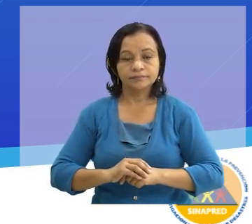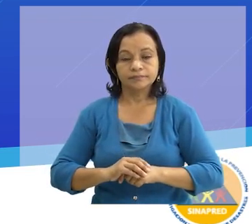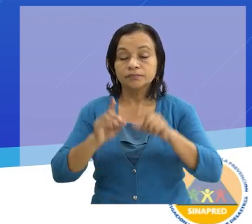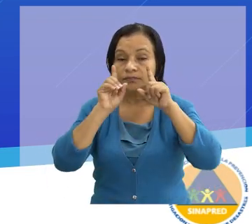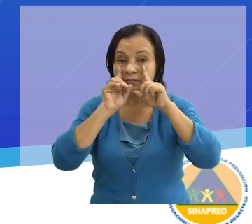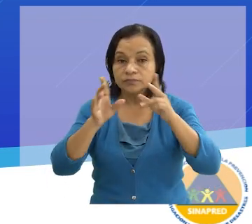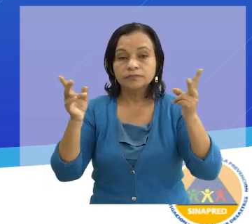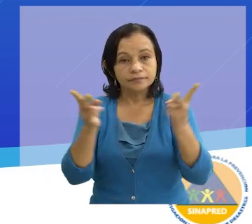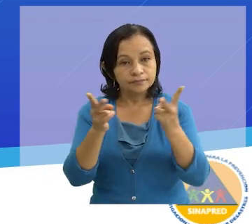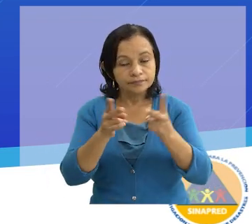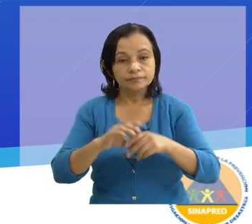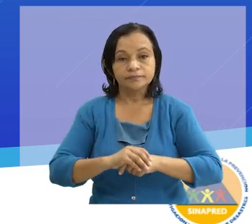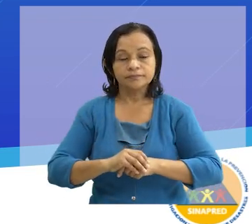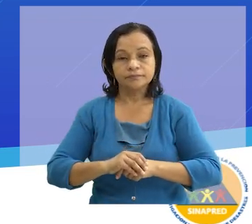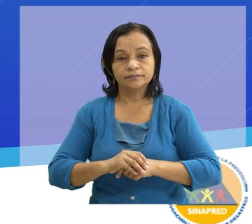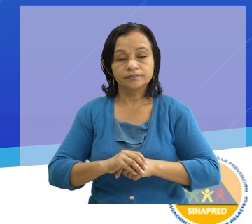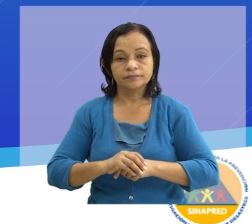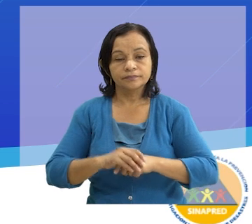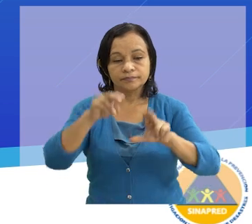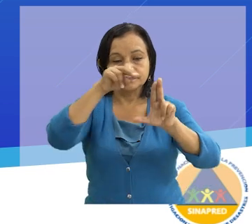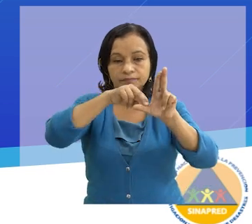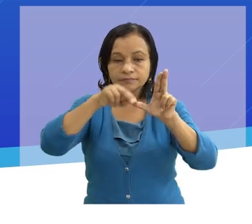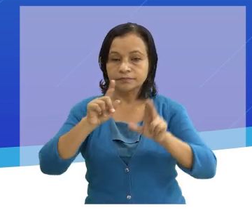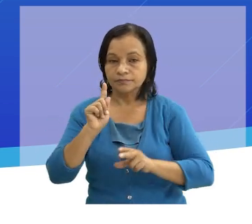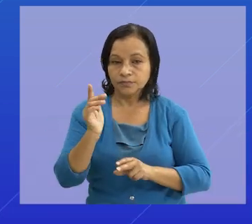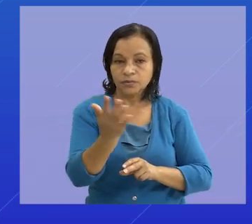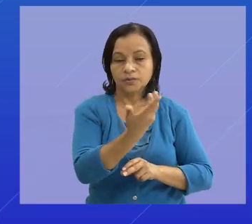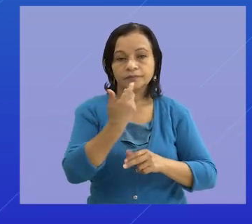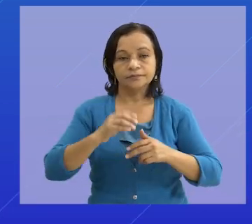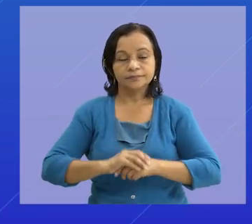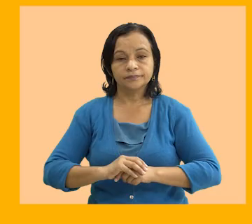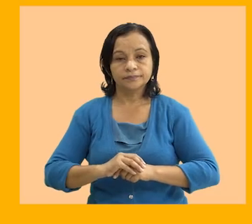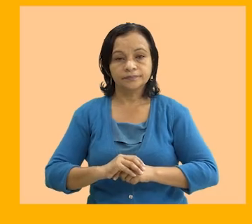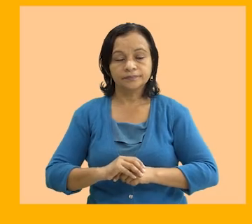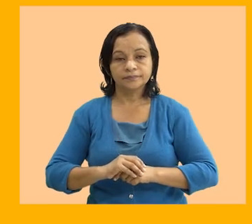Prevenir es Vivir Sinapred, somos todos